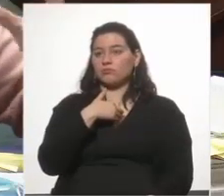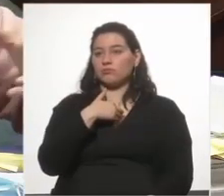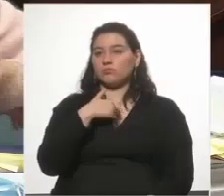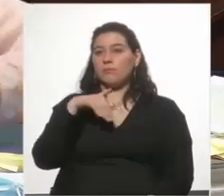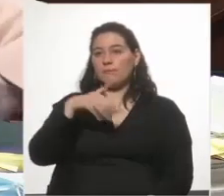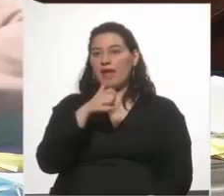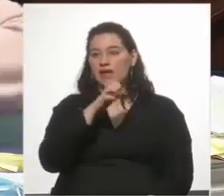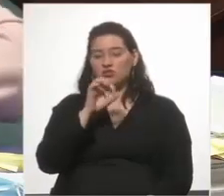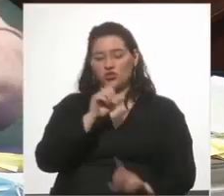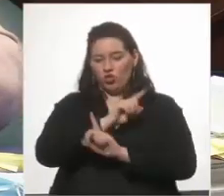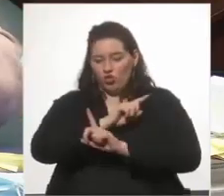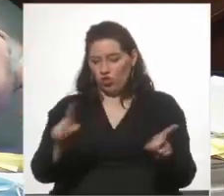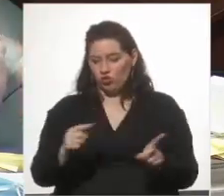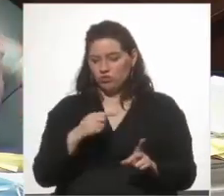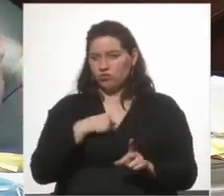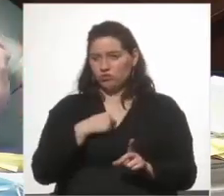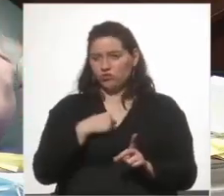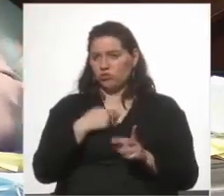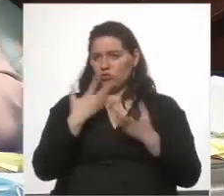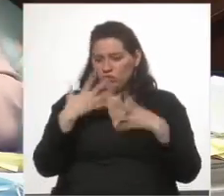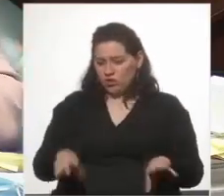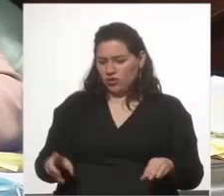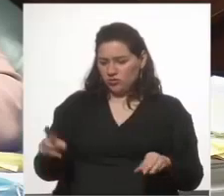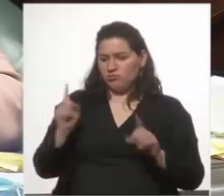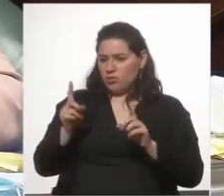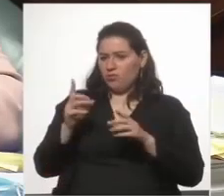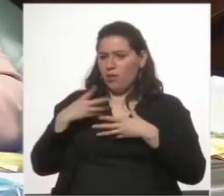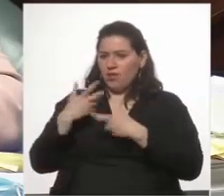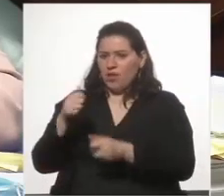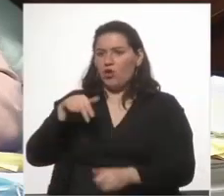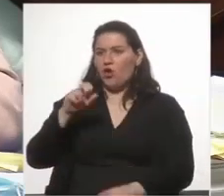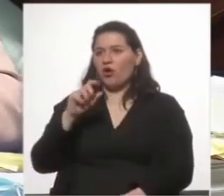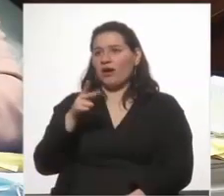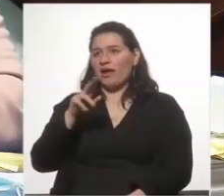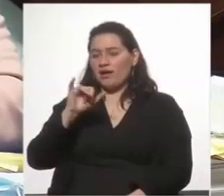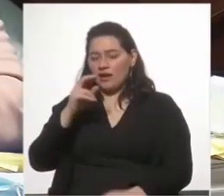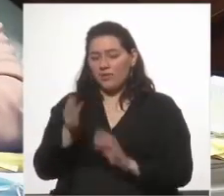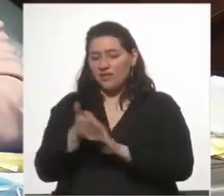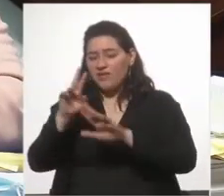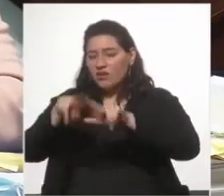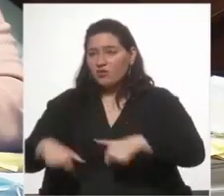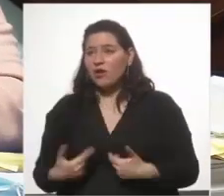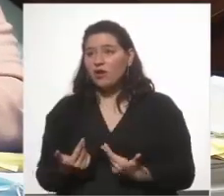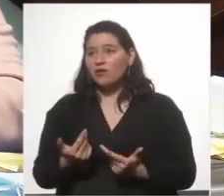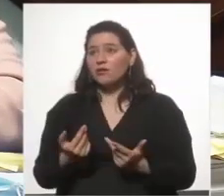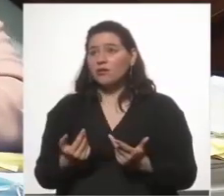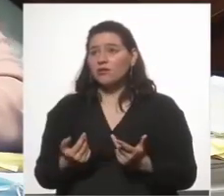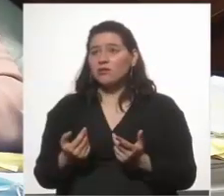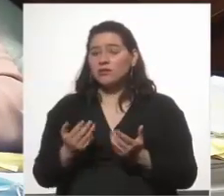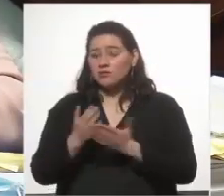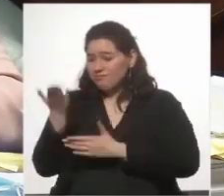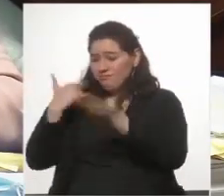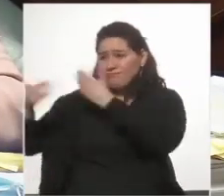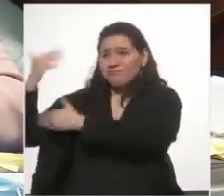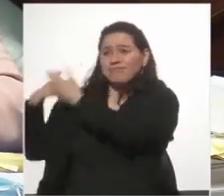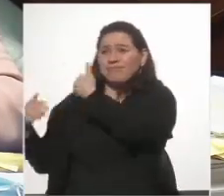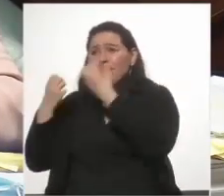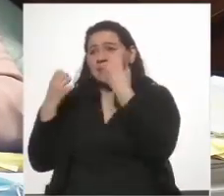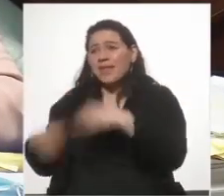maeso dice no yo no me quiero afiliar a la tesis de la doctora no era porque se anula y se volvía todo para atrás